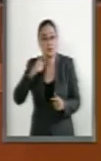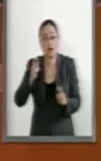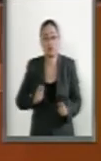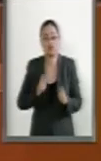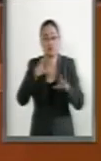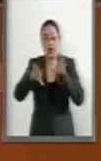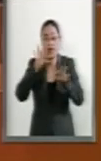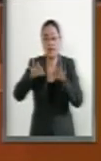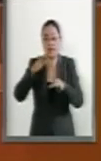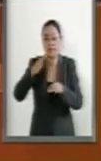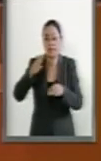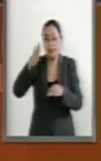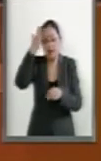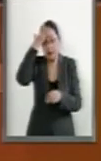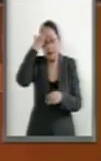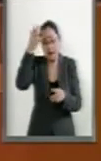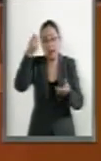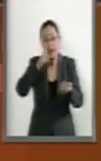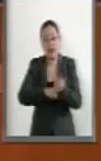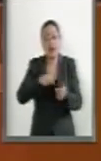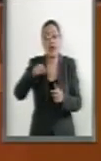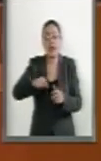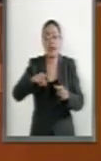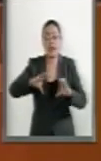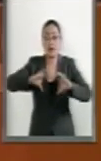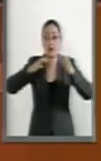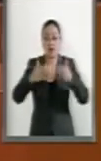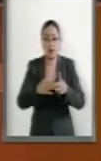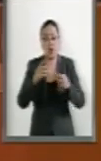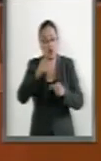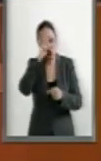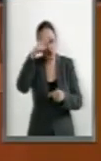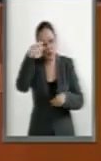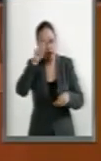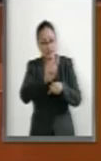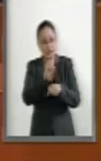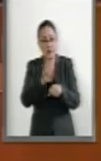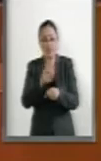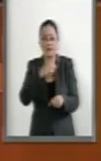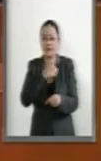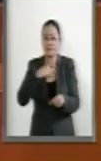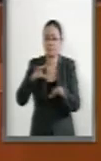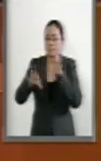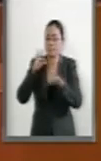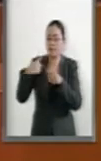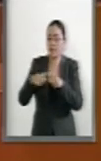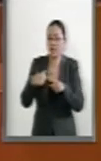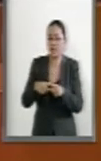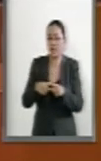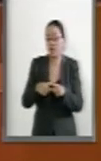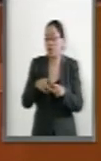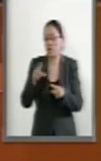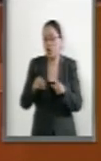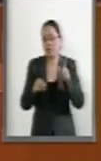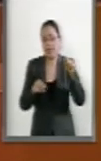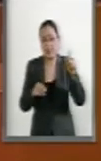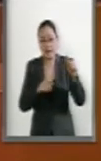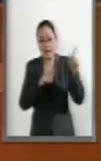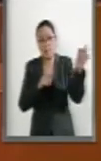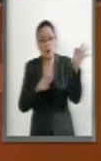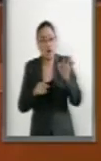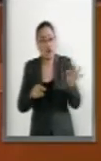de elección que integran el Comisariado de Gidal y el Consejo de Vigilancia deberán integrarse por no más del 70% de